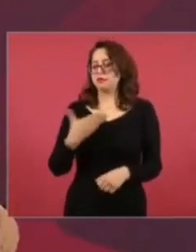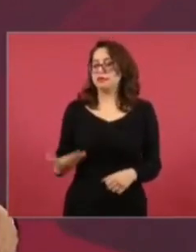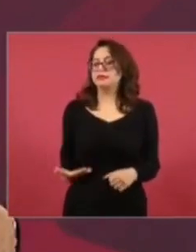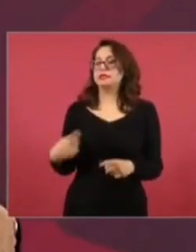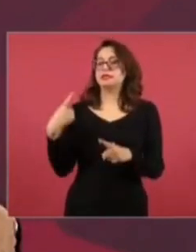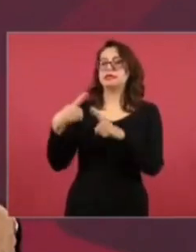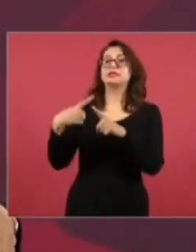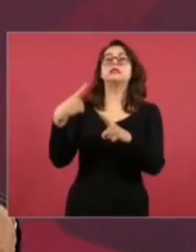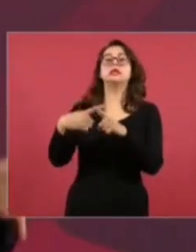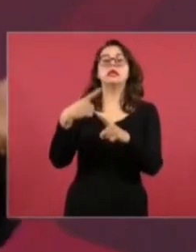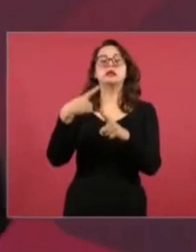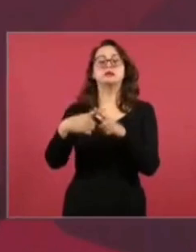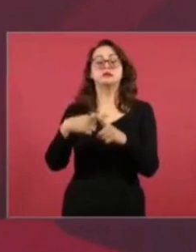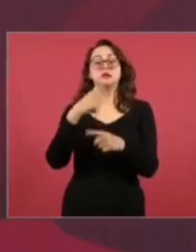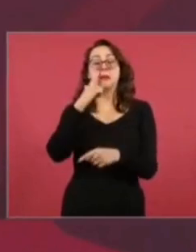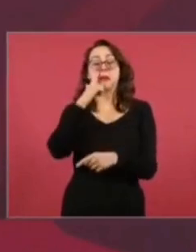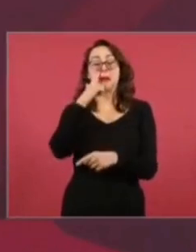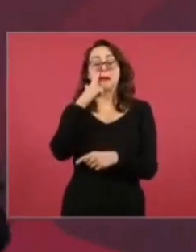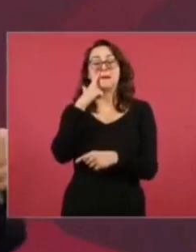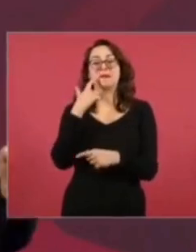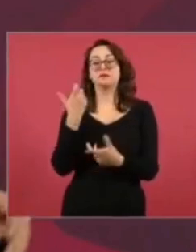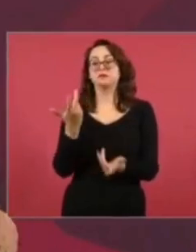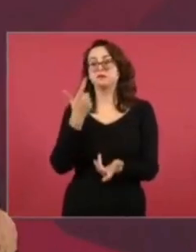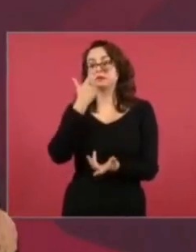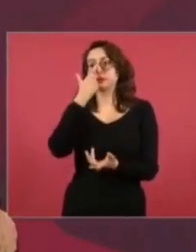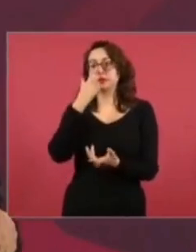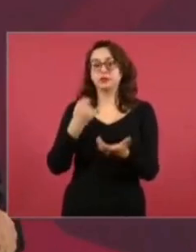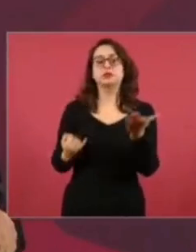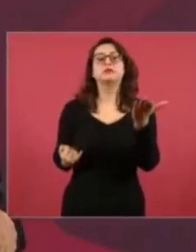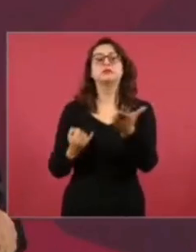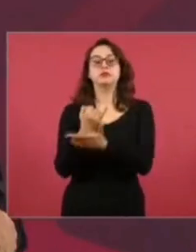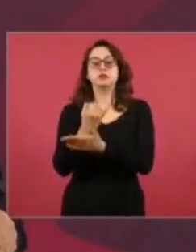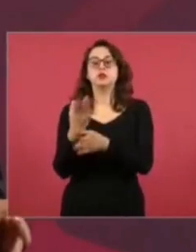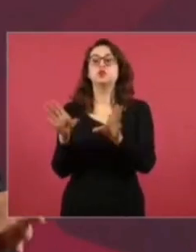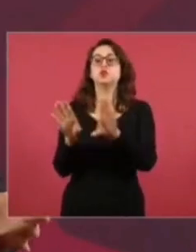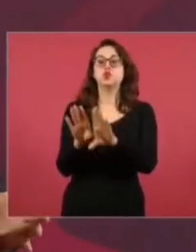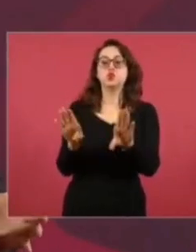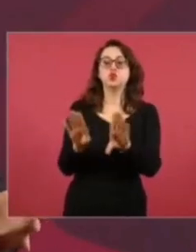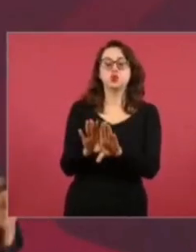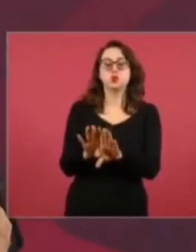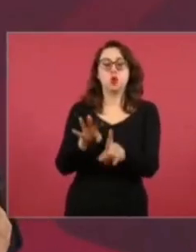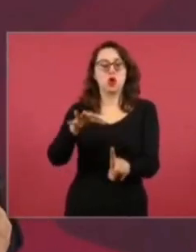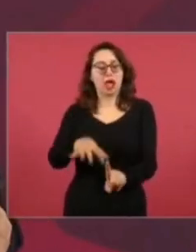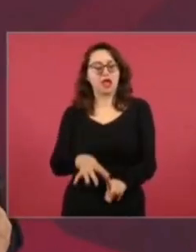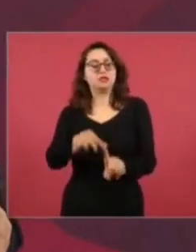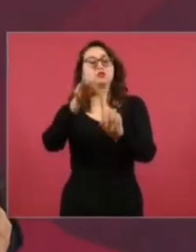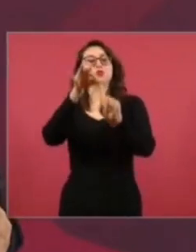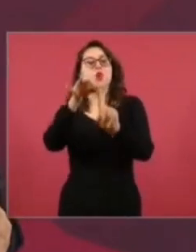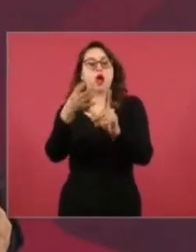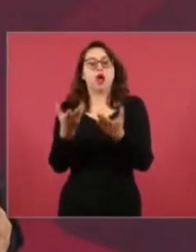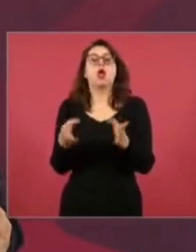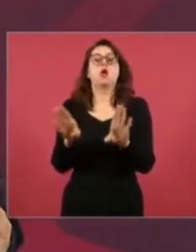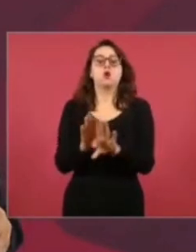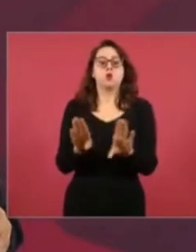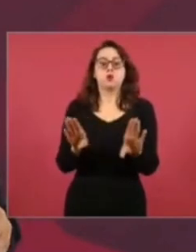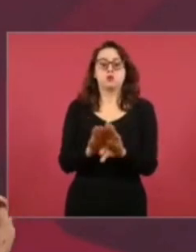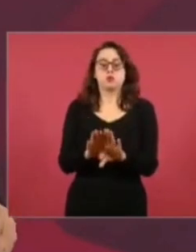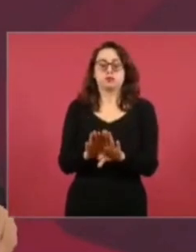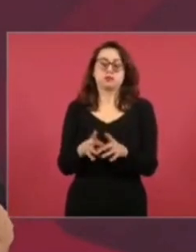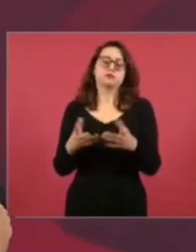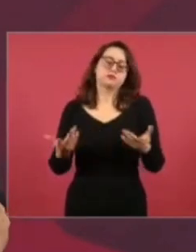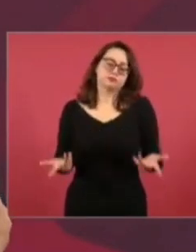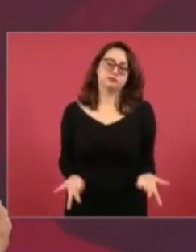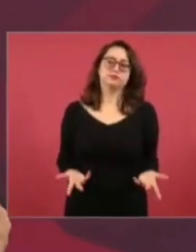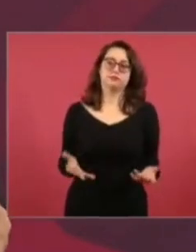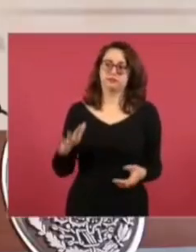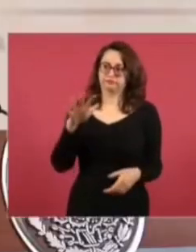o varias encuestas se decidiera quién iba